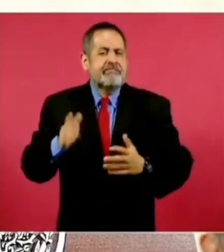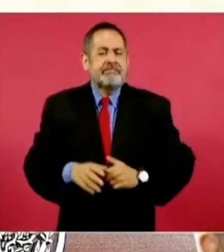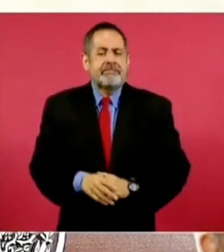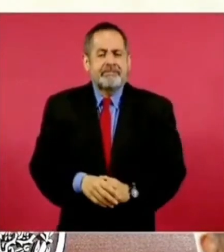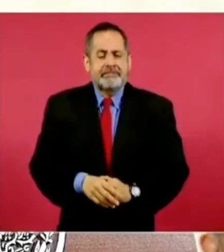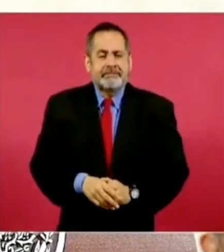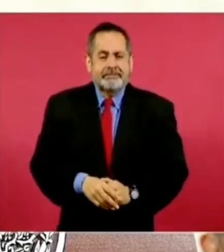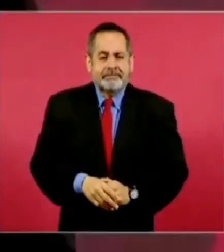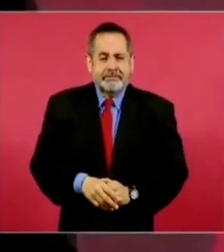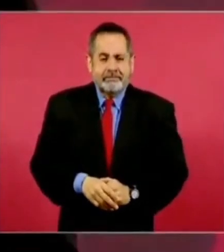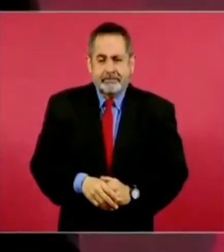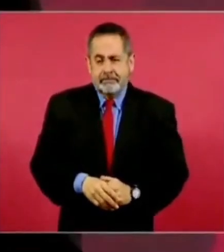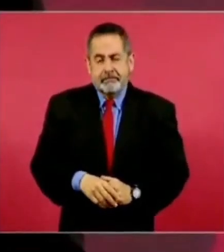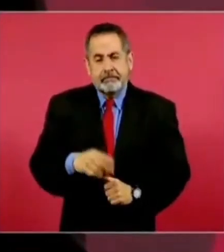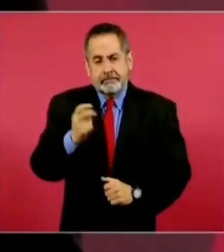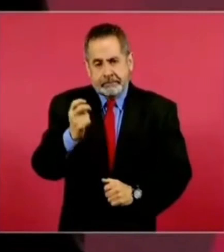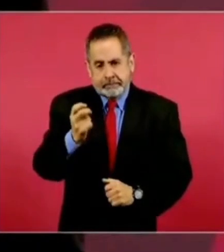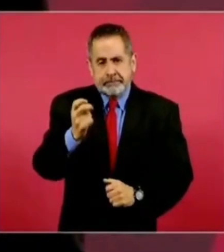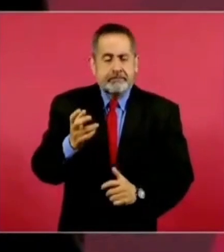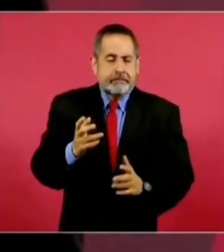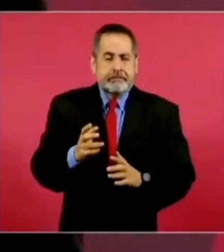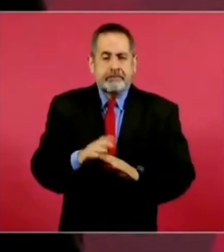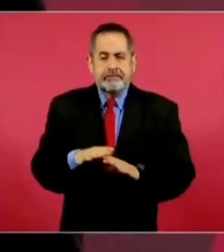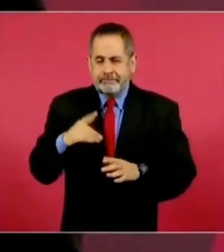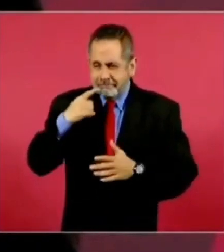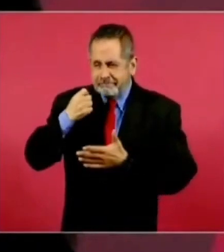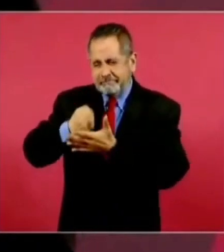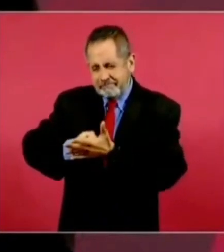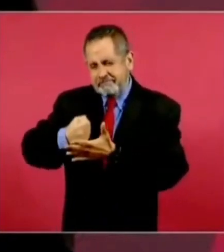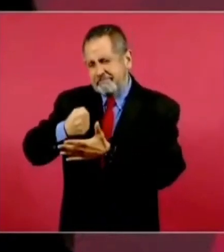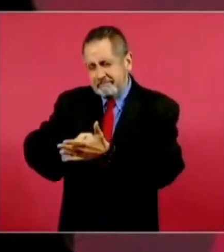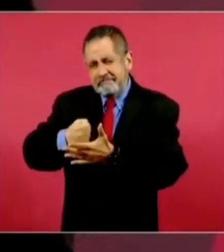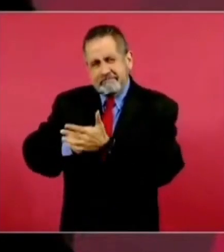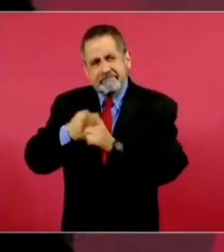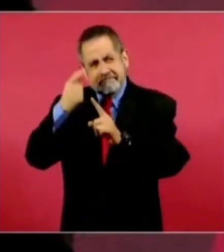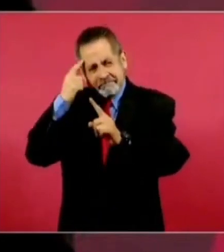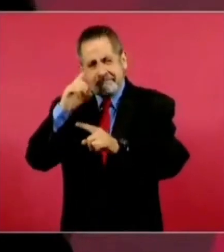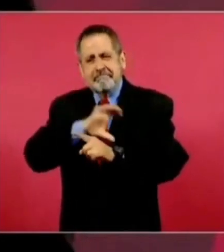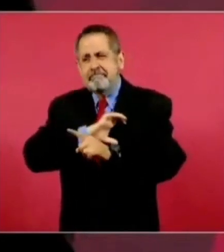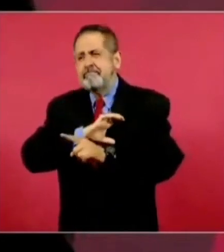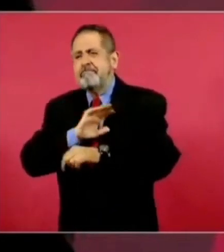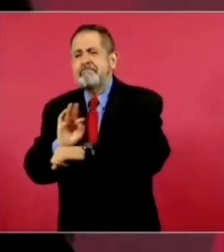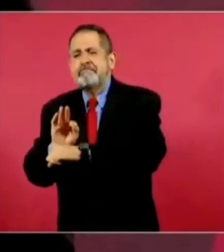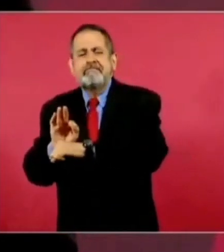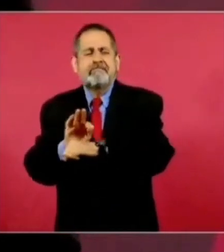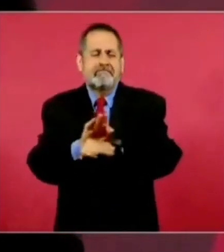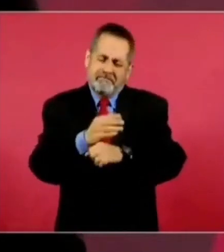pues por eso es que lucho y por eso